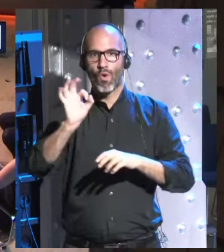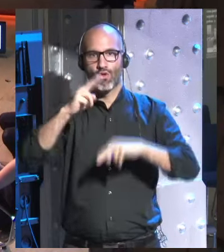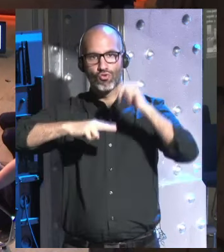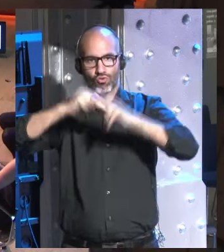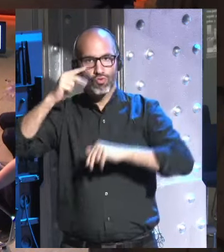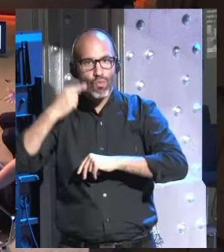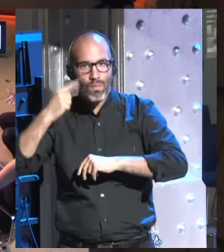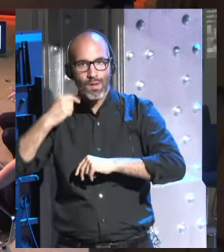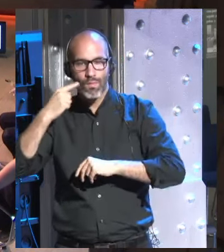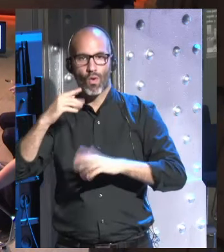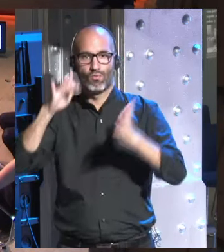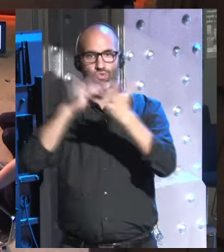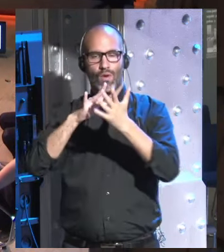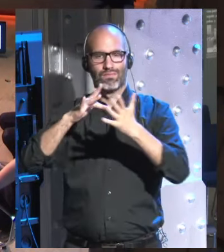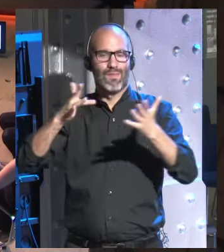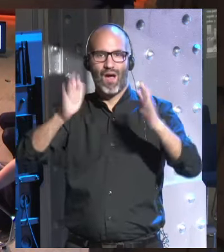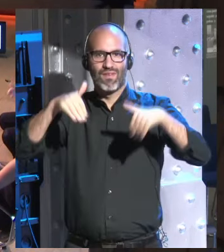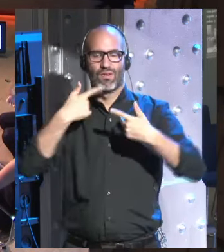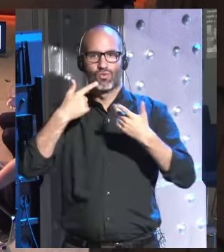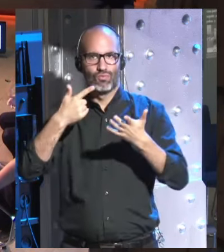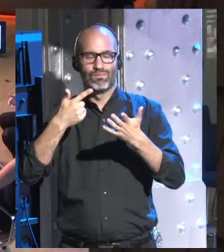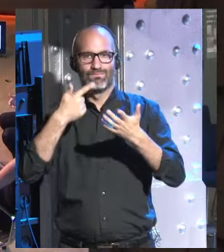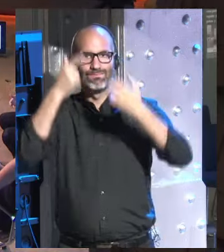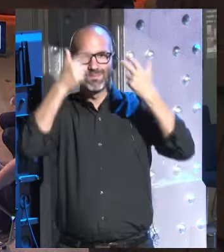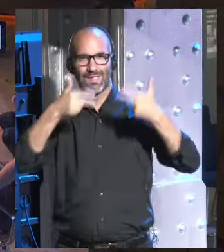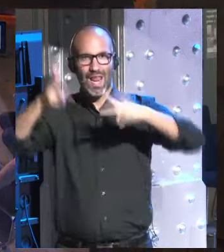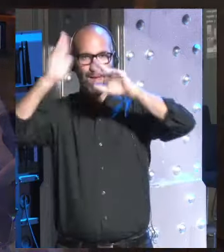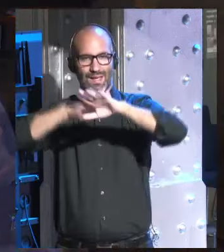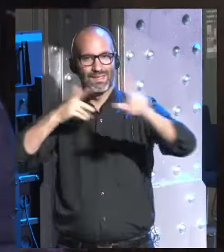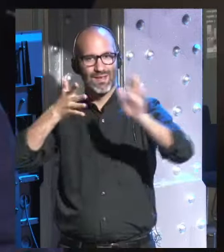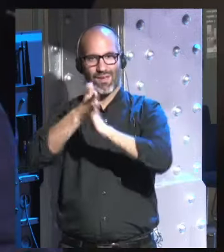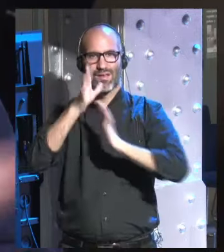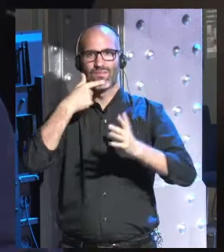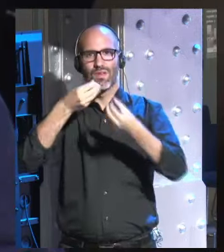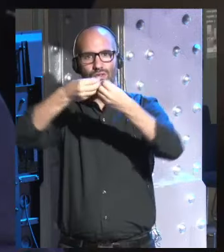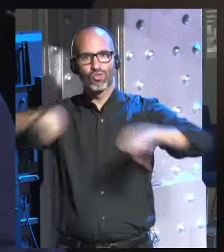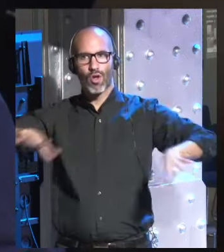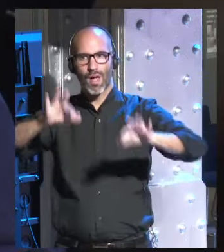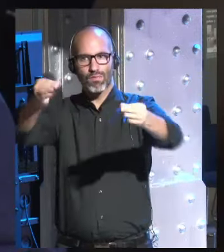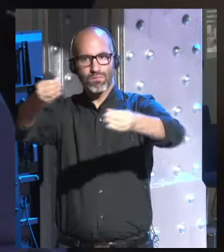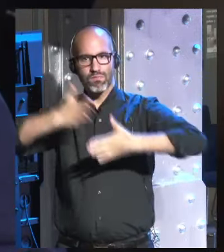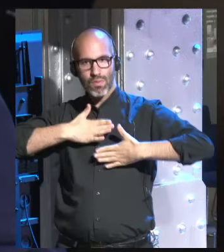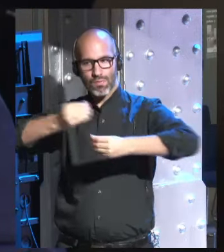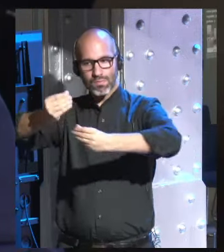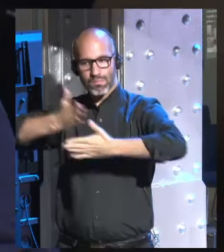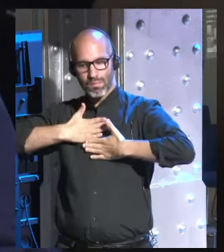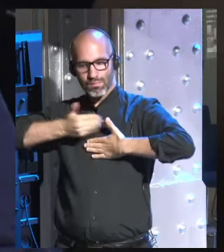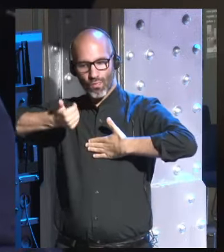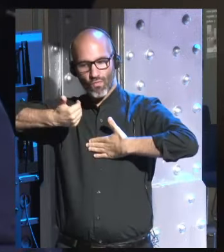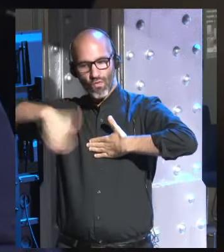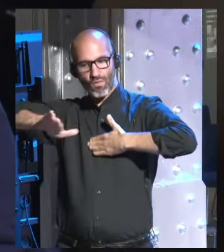hasta cierto punto te liberas de estas historias y puedes ir más allá